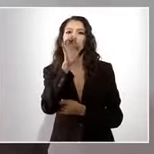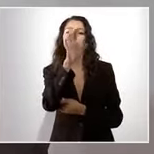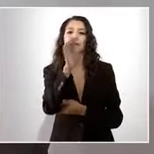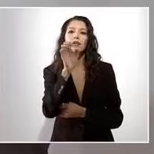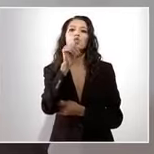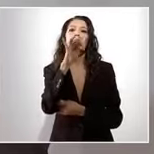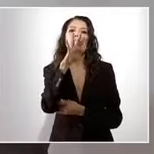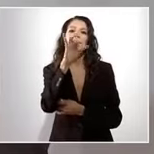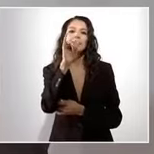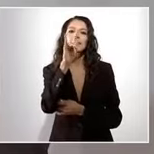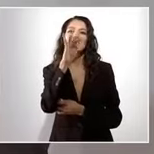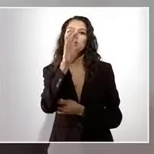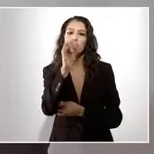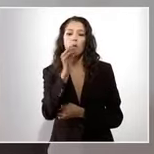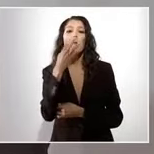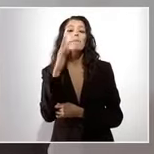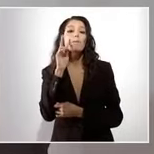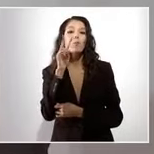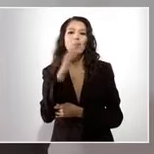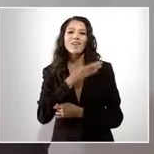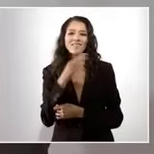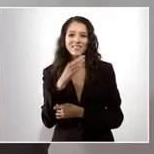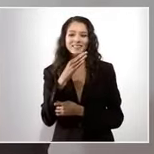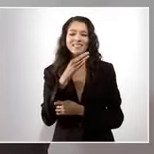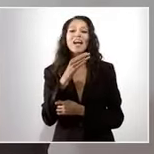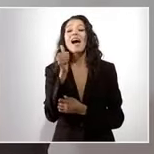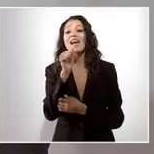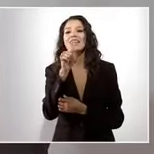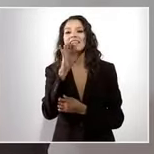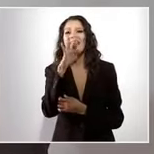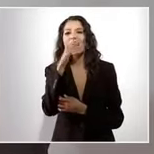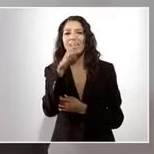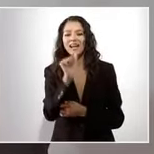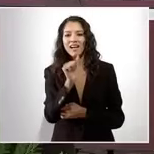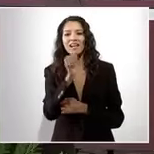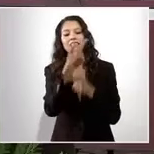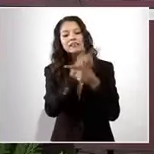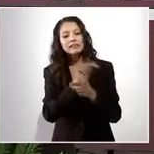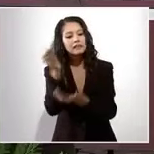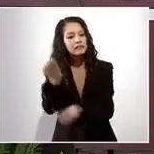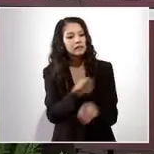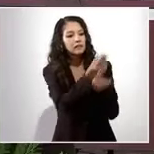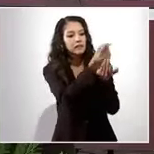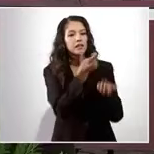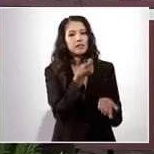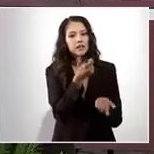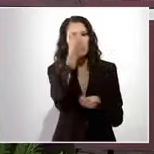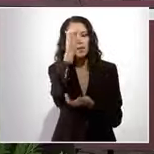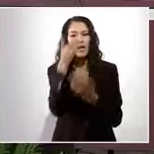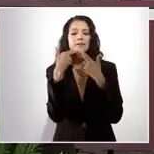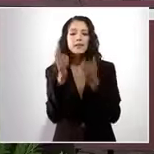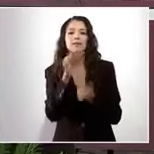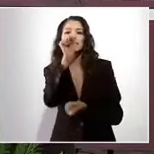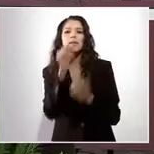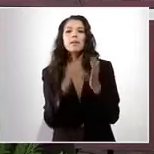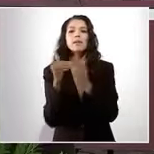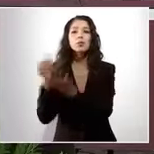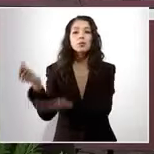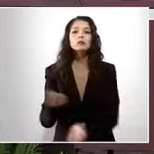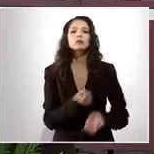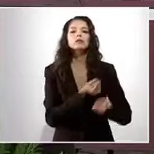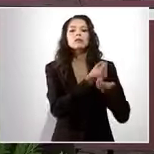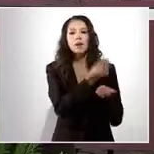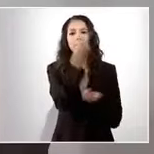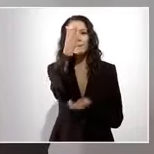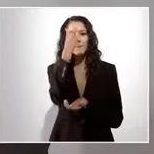Tumbiscatio, Buenavista y Arteaga. Se requiere liberación de recursos para parte de Hacienda de 660 millones de pesos